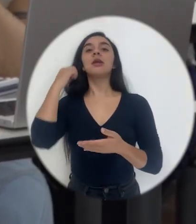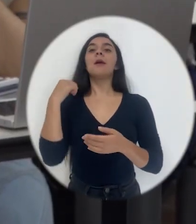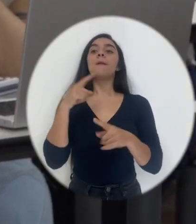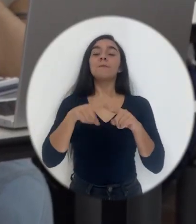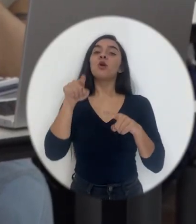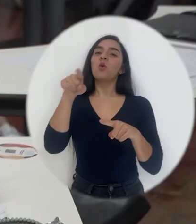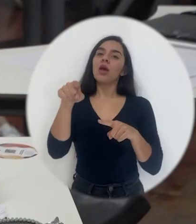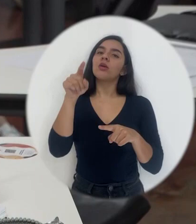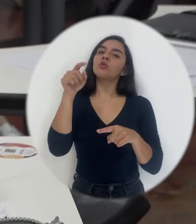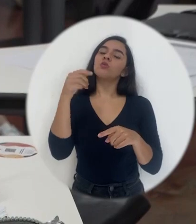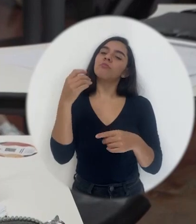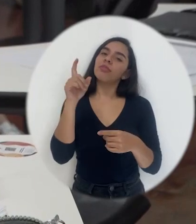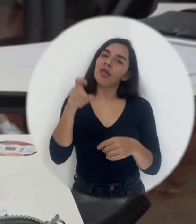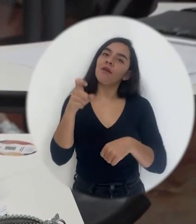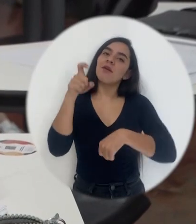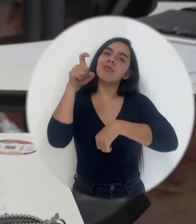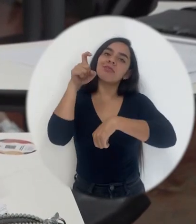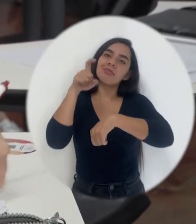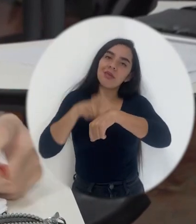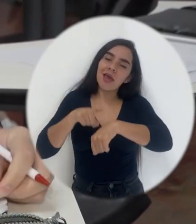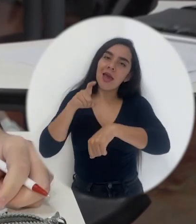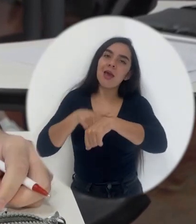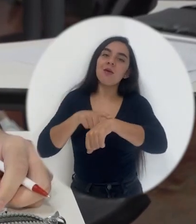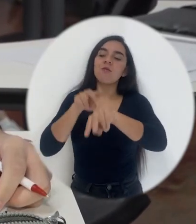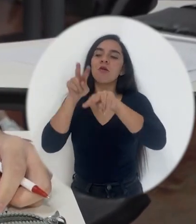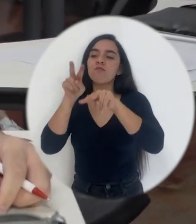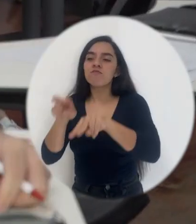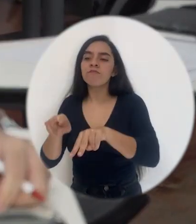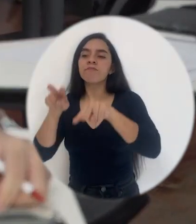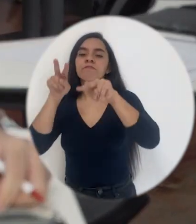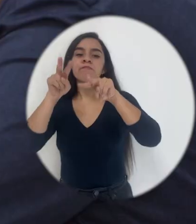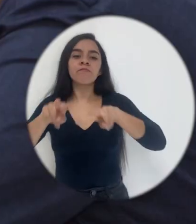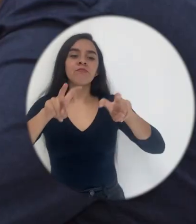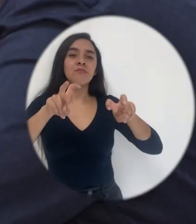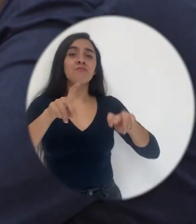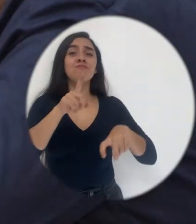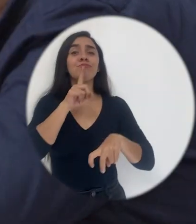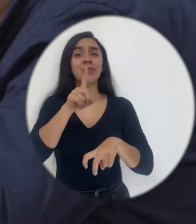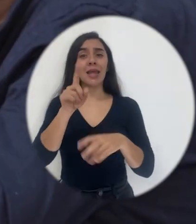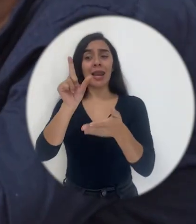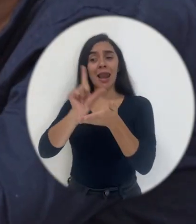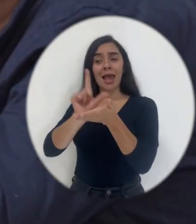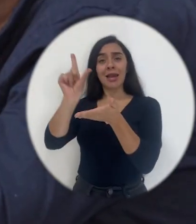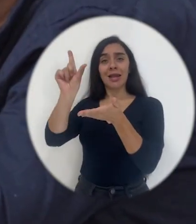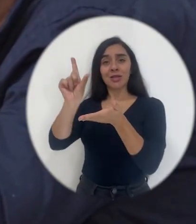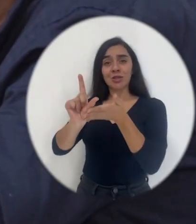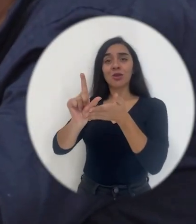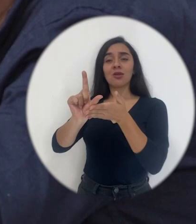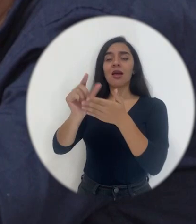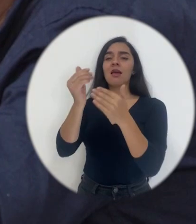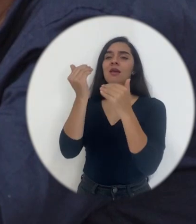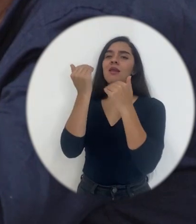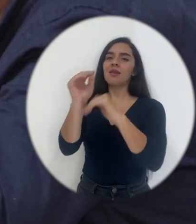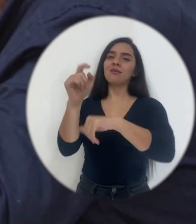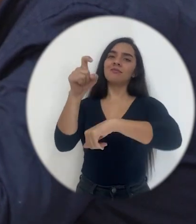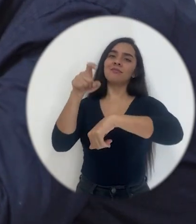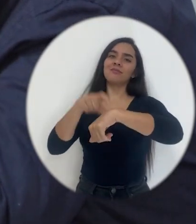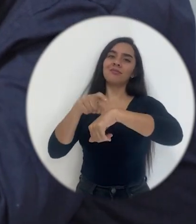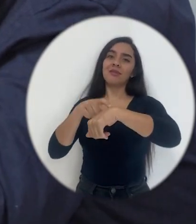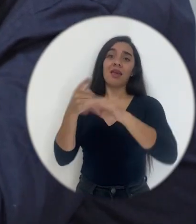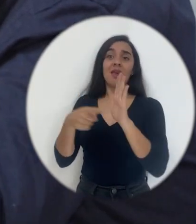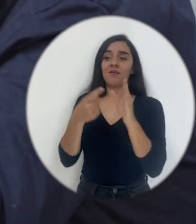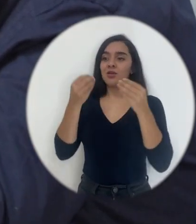Esto requiere tiempo. Y el tiempo efectivo de lecciones a veces no corresponde y al